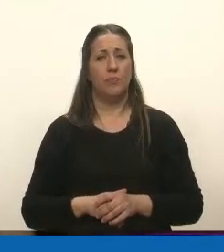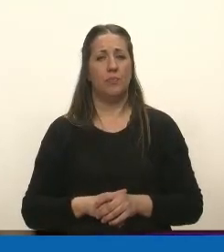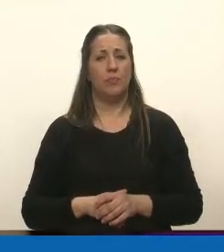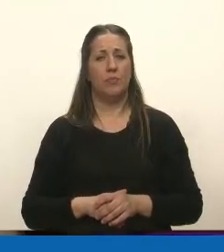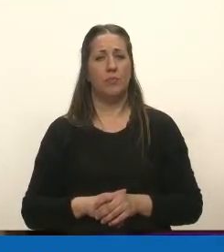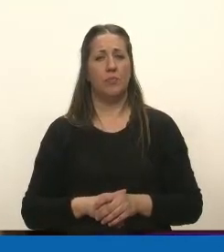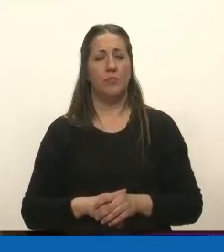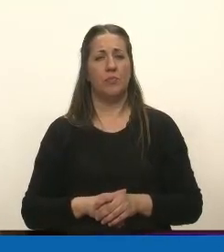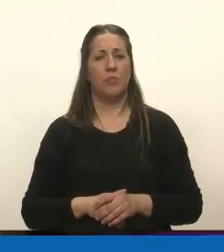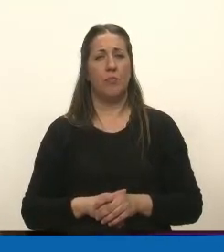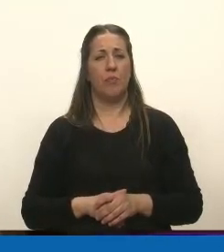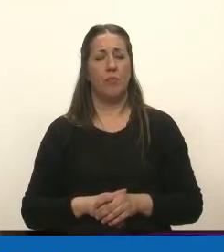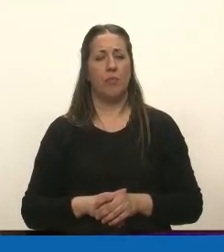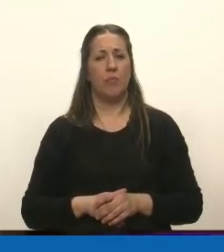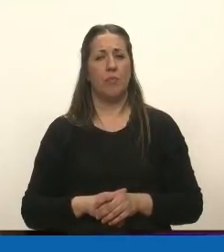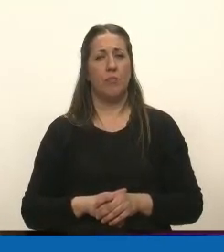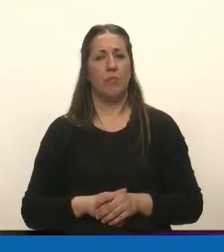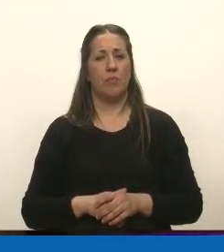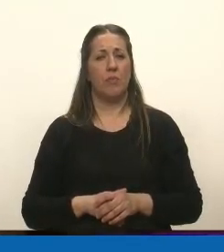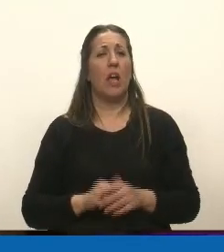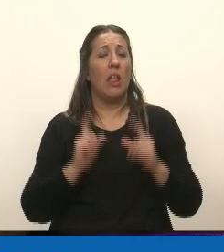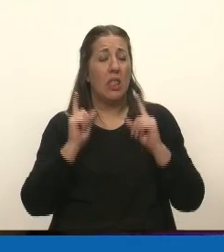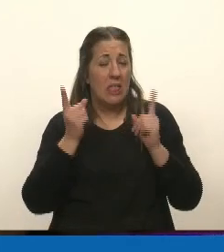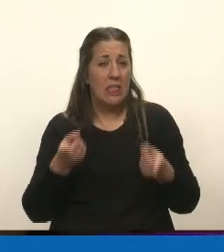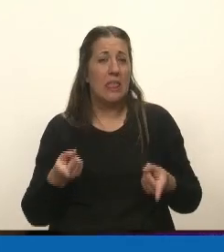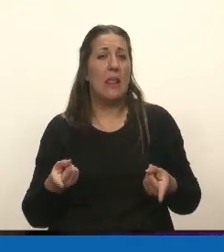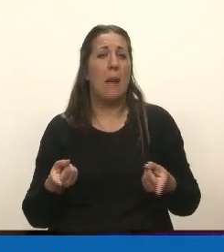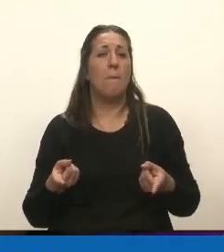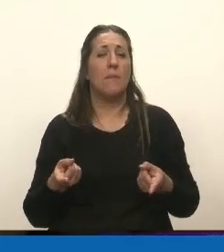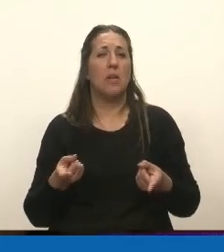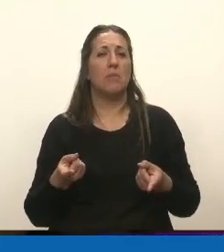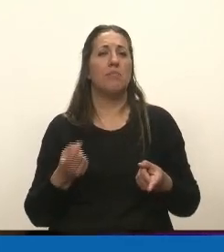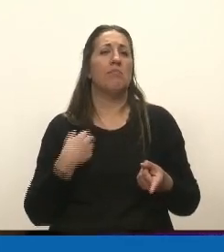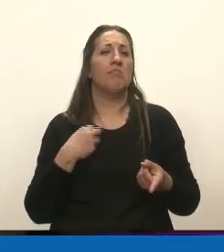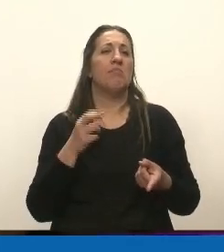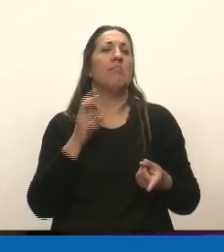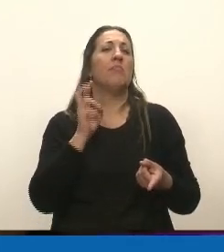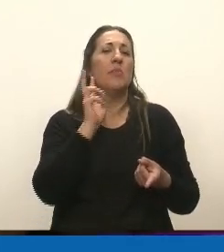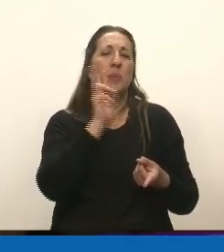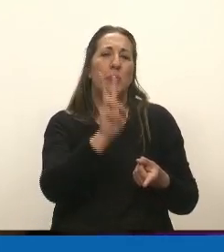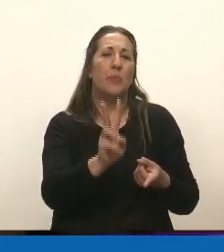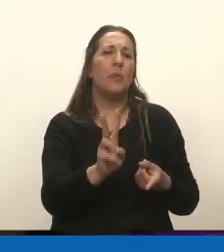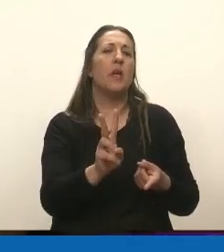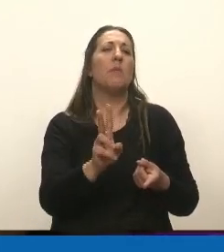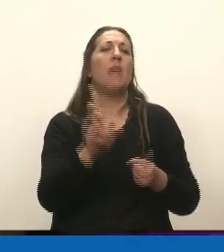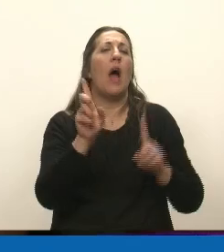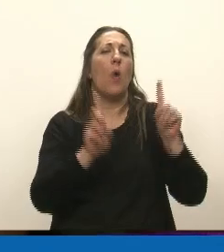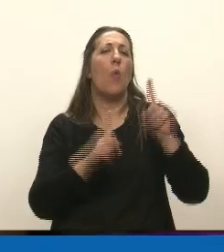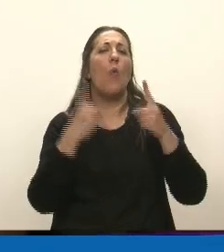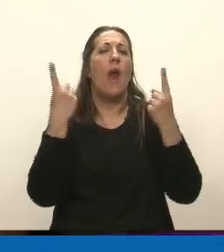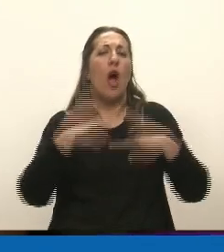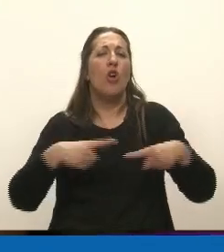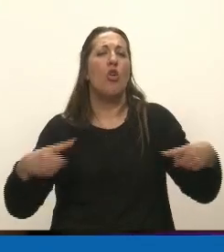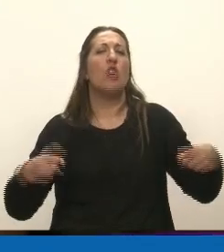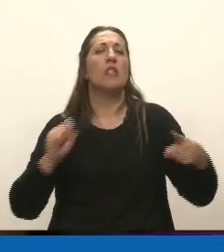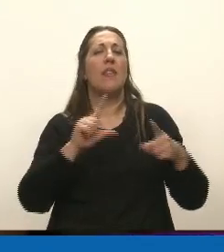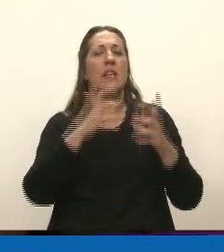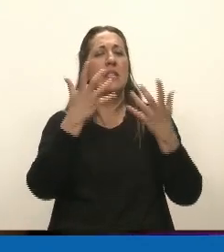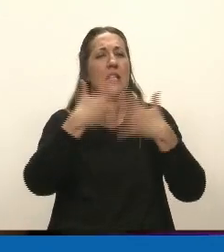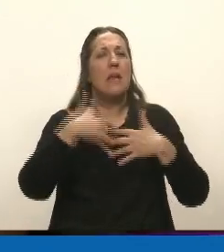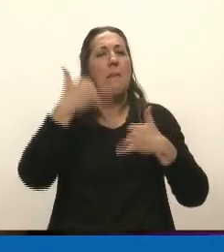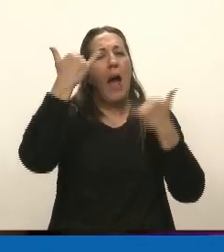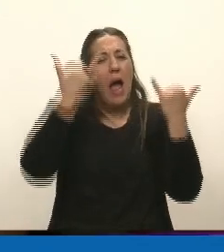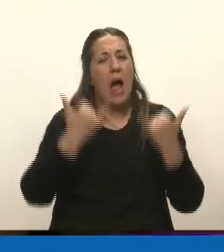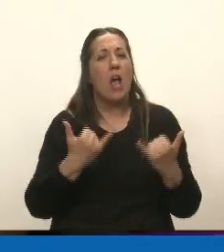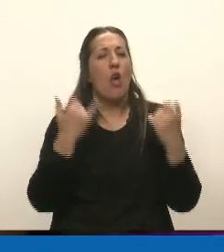También hemos podido ver que, entre otras cosas, el sistema hace agua porque tiene componentes